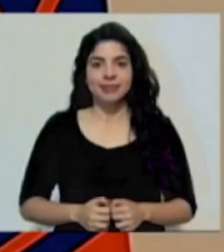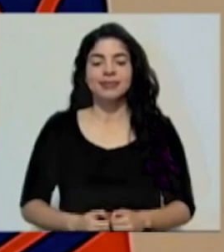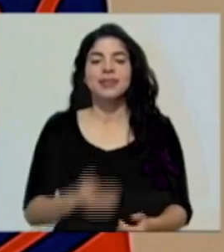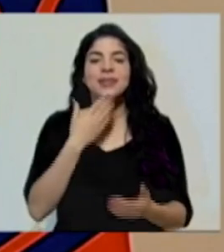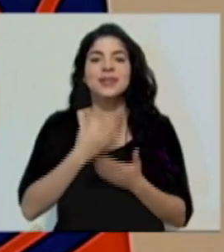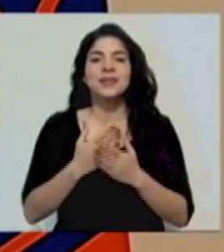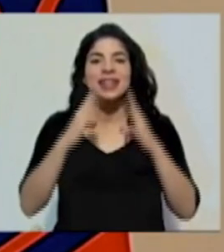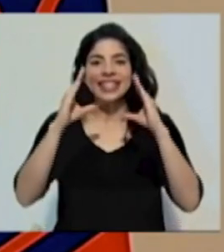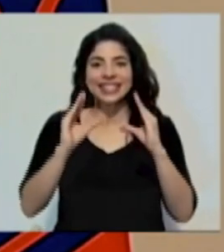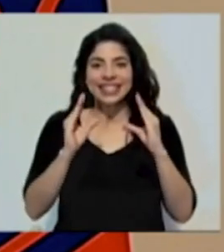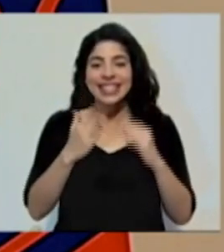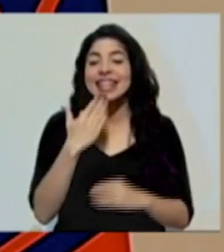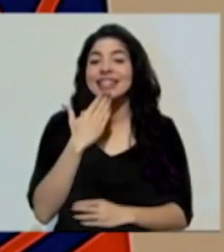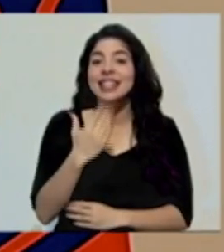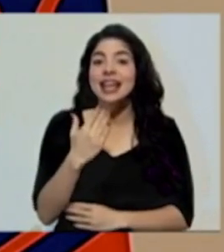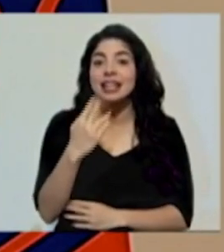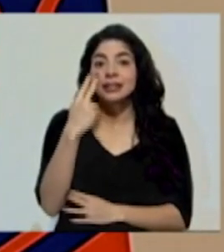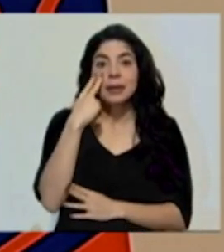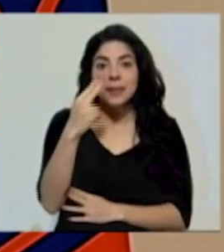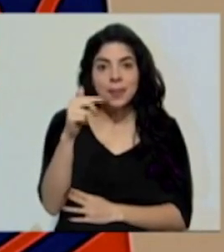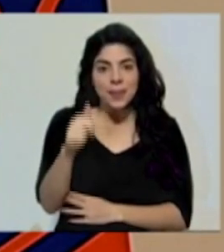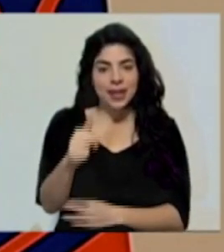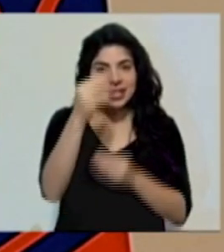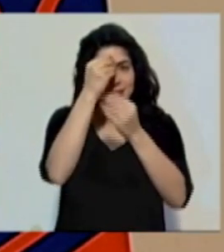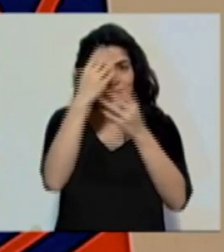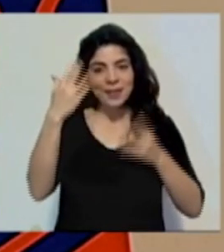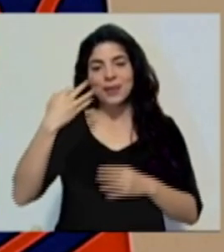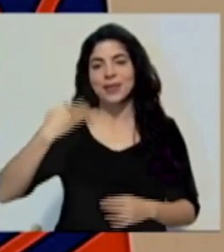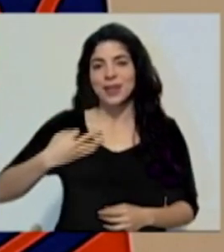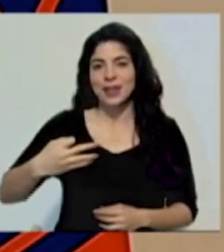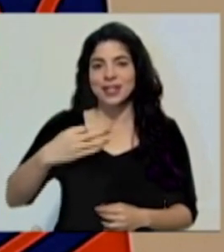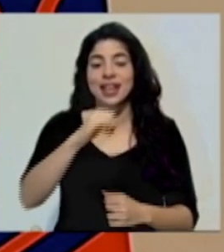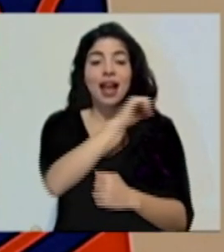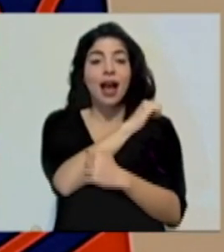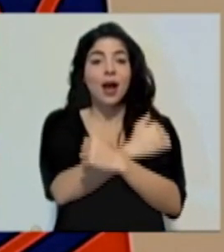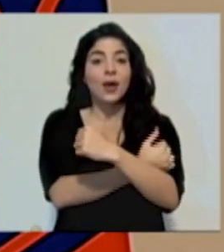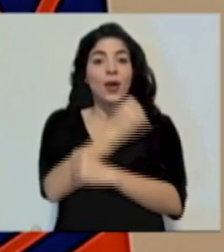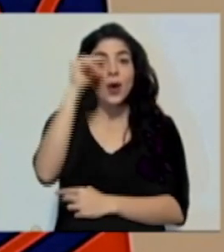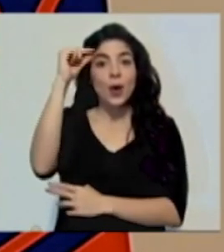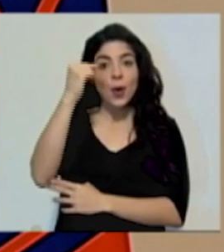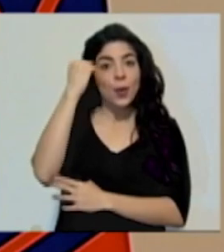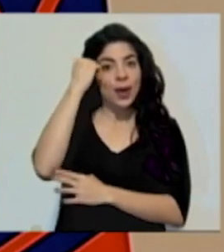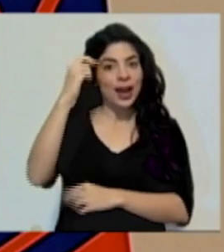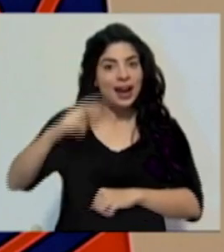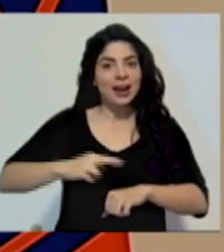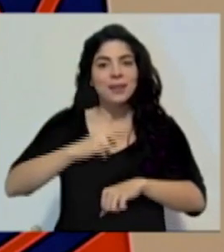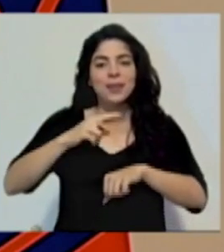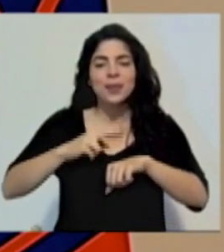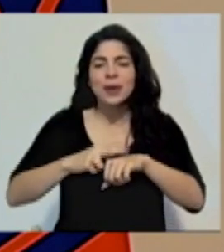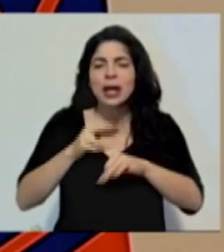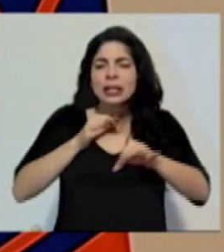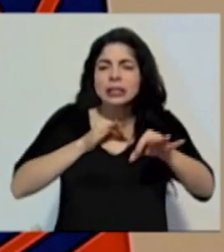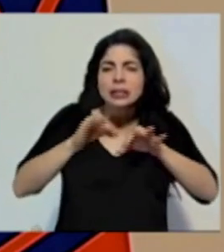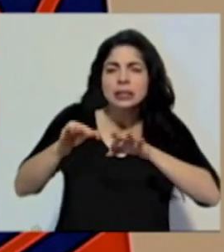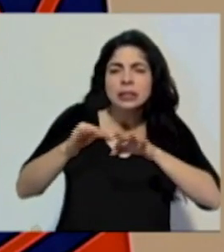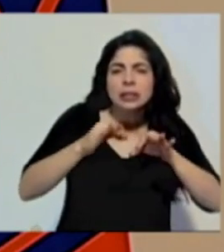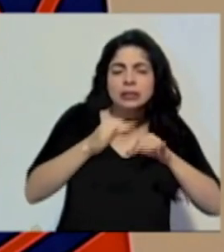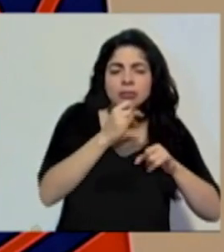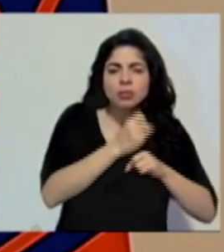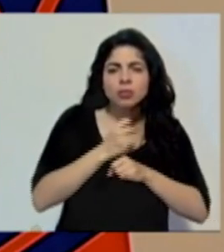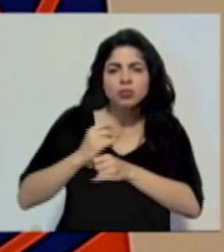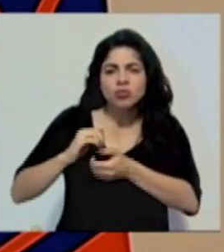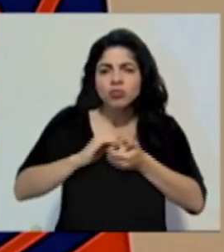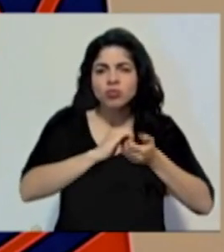Muy buenas tardes, gracias por sintonizar este reporte diario en donde las autoridades del Gobierno de la República detallan el trabajo